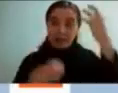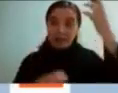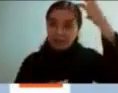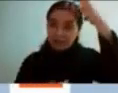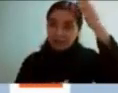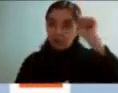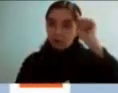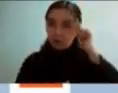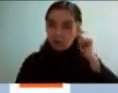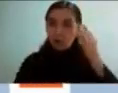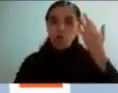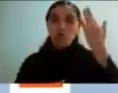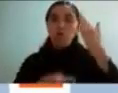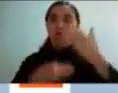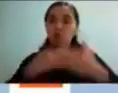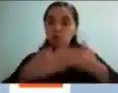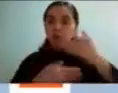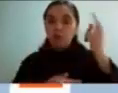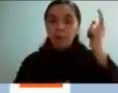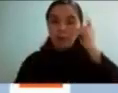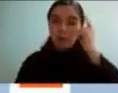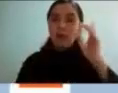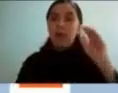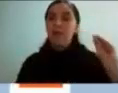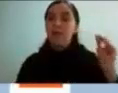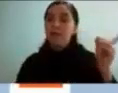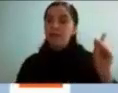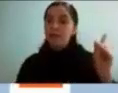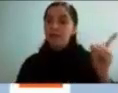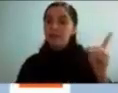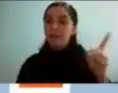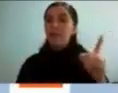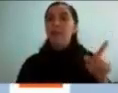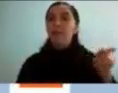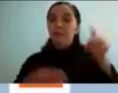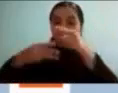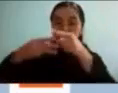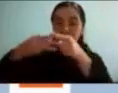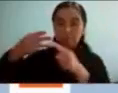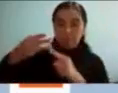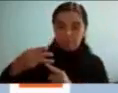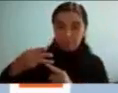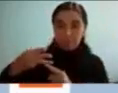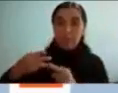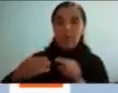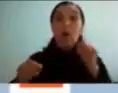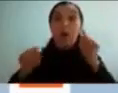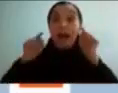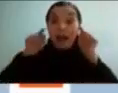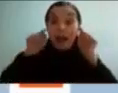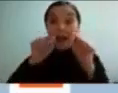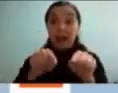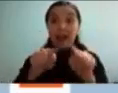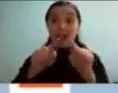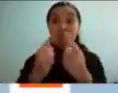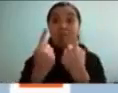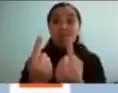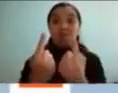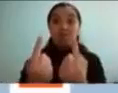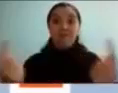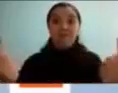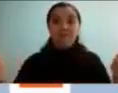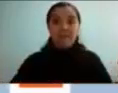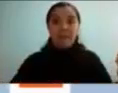cognitivo y de discapacidad pero también fue un lugar donde estuve rodeada de personas que estaban